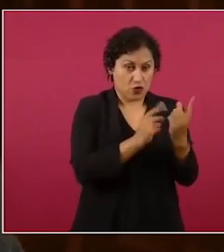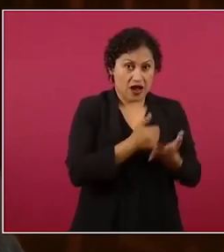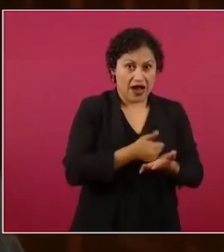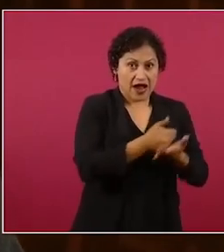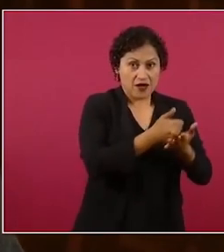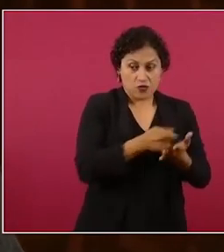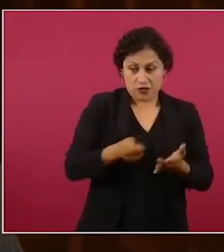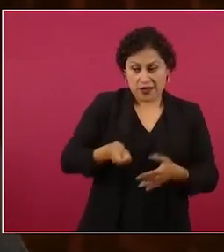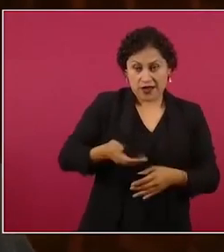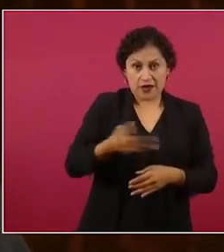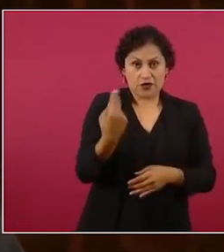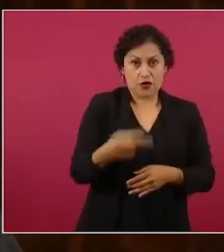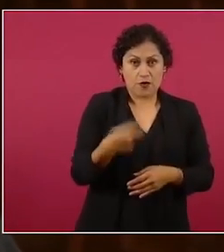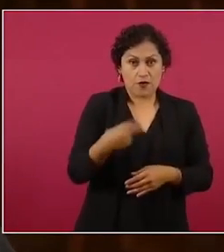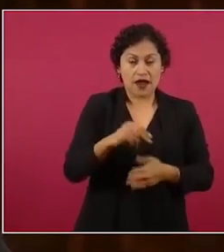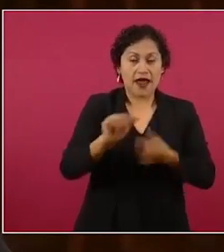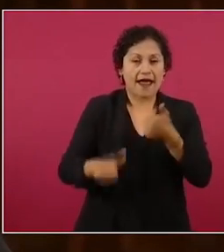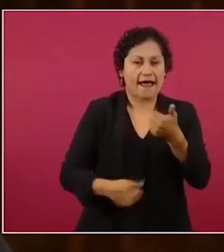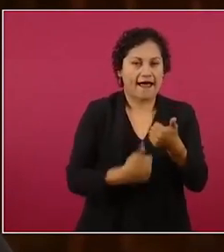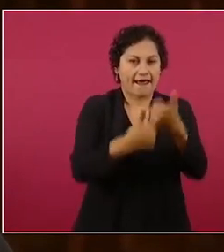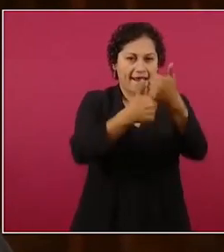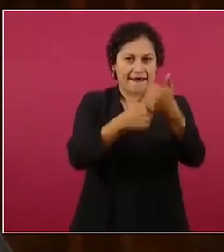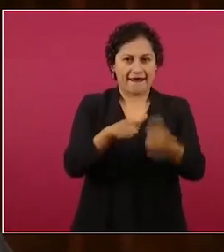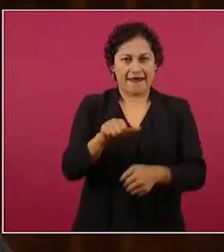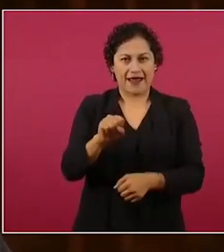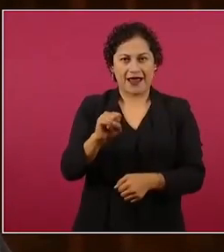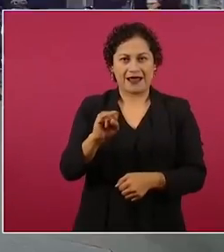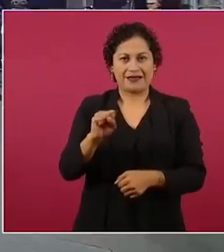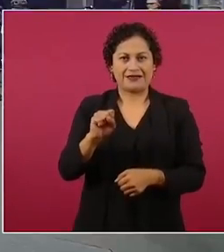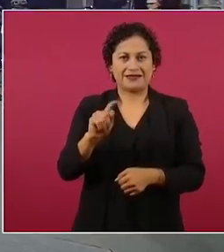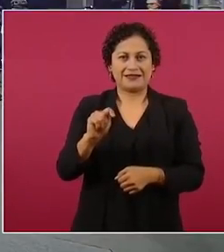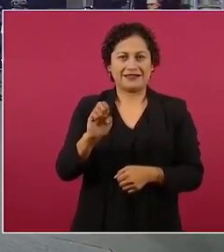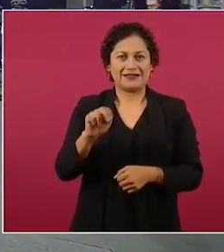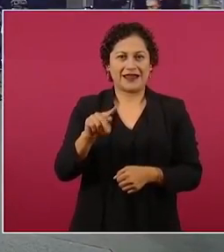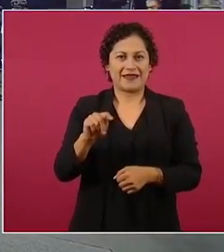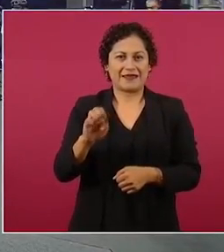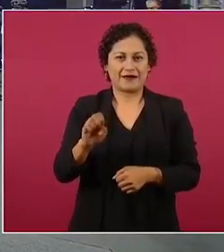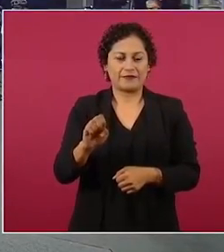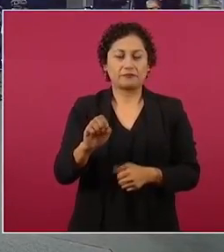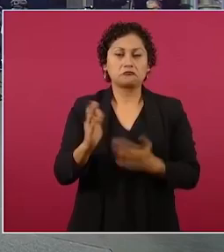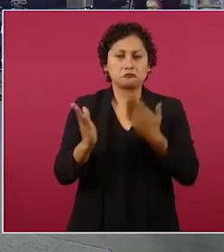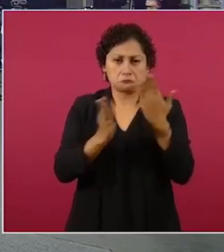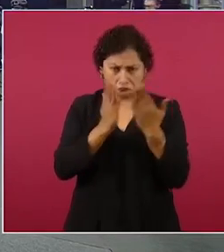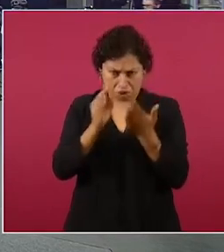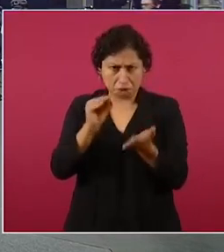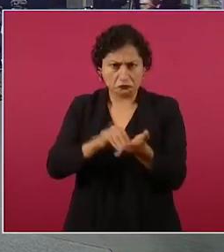Asistente, todavía no terminaba, ya era asistente,